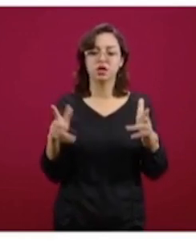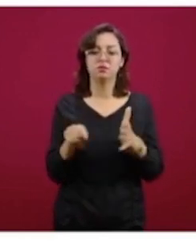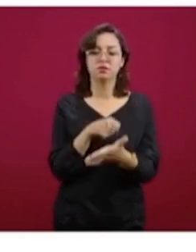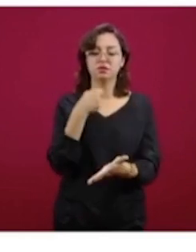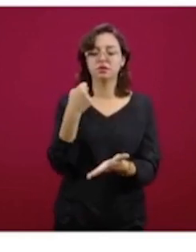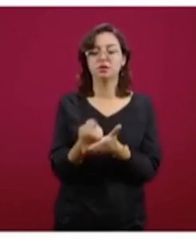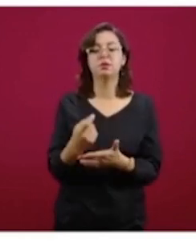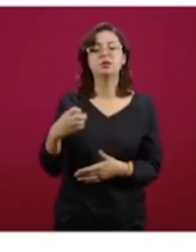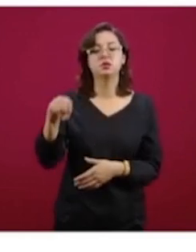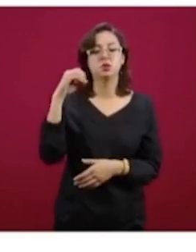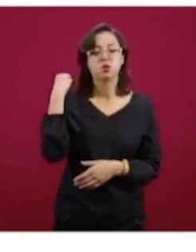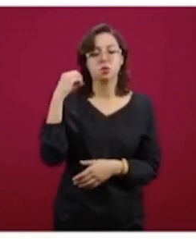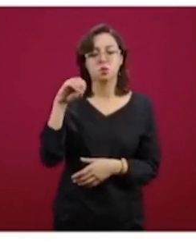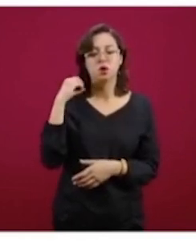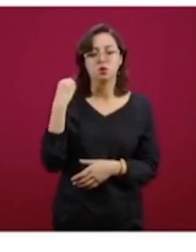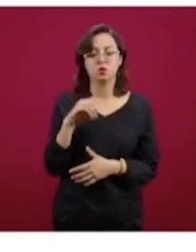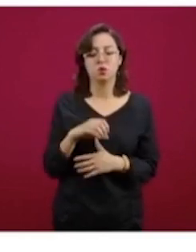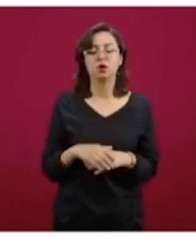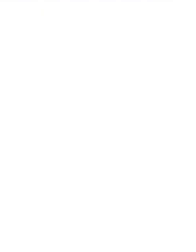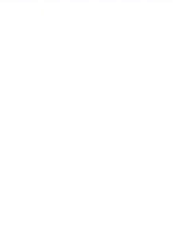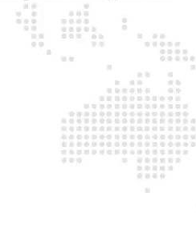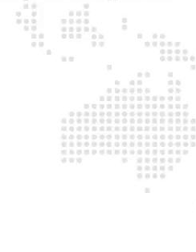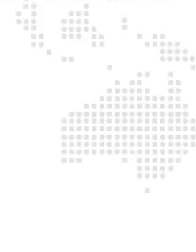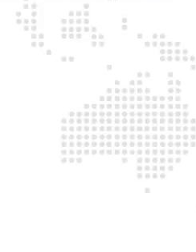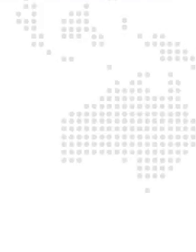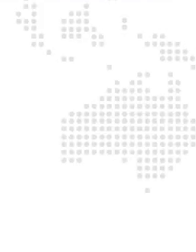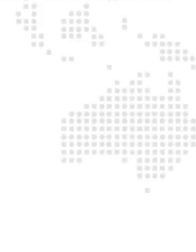Oaxaca, que ya estarían en la media.